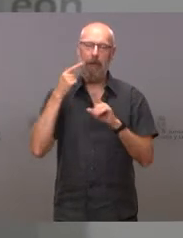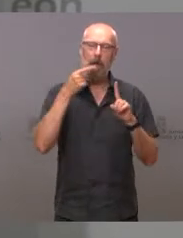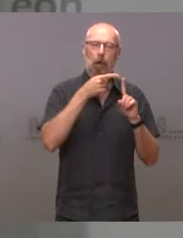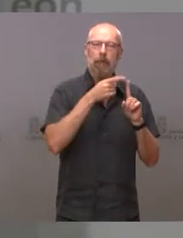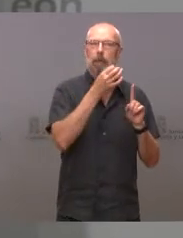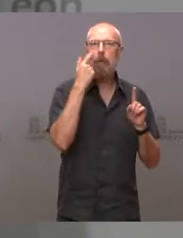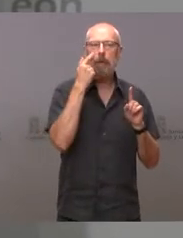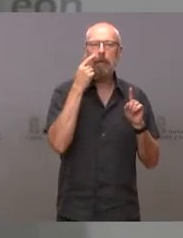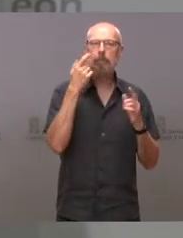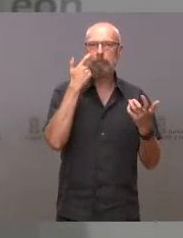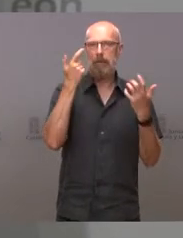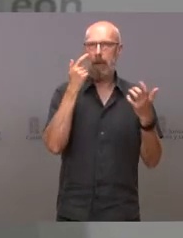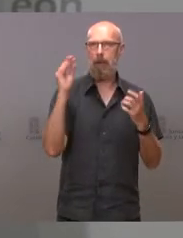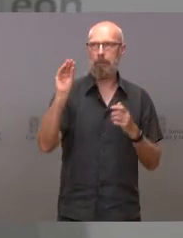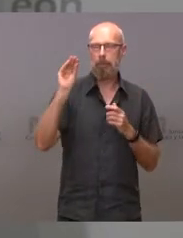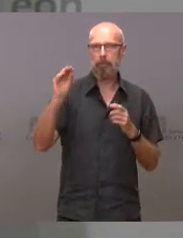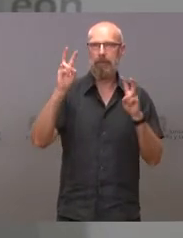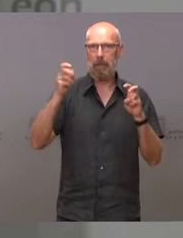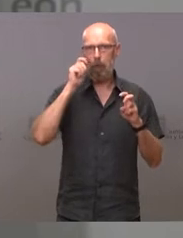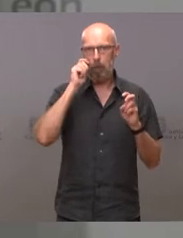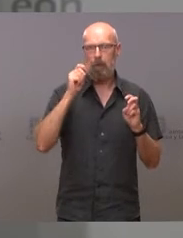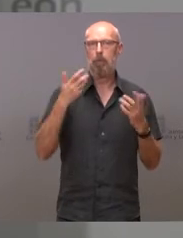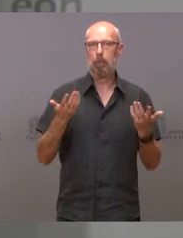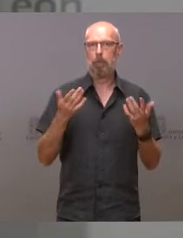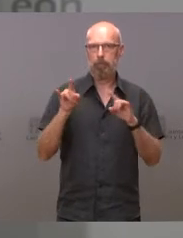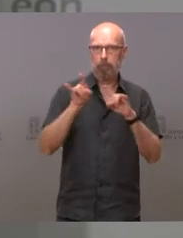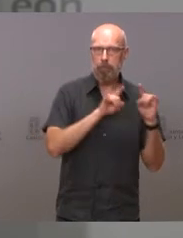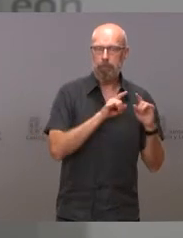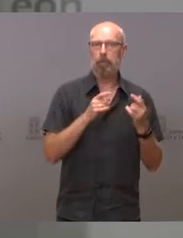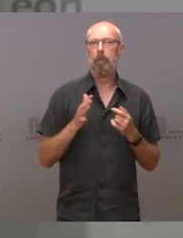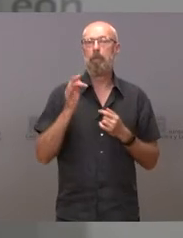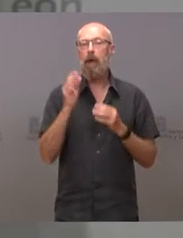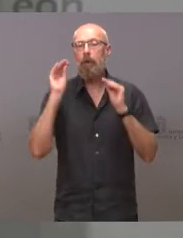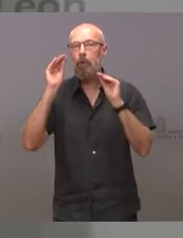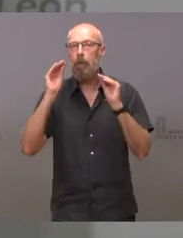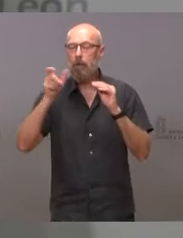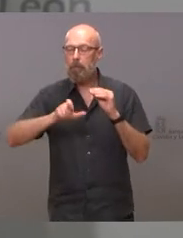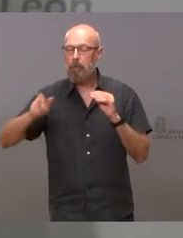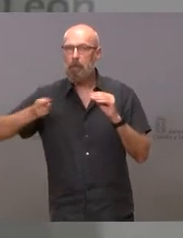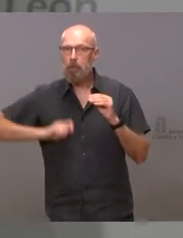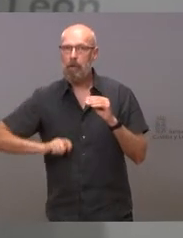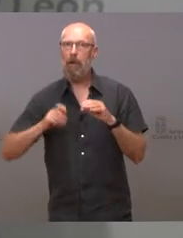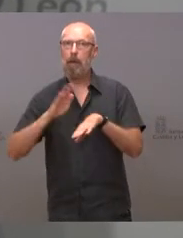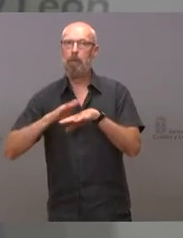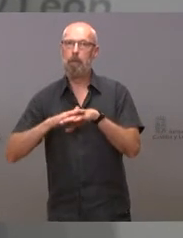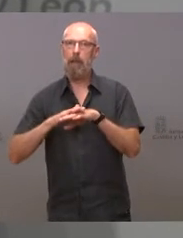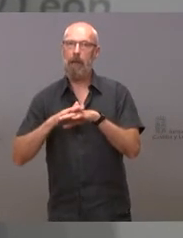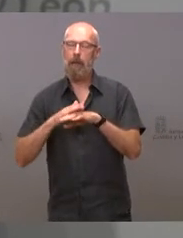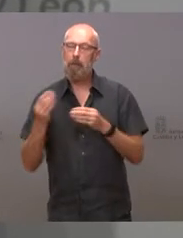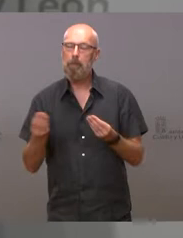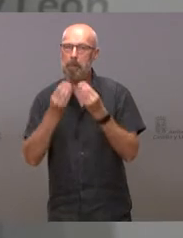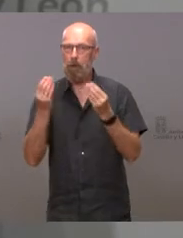También pueden destinarse a formación de personal vinculado al sector mediante acciones desarrolladas en el ámbito provincial